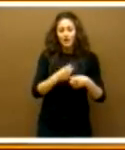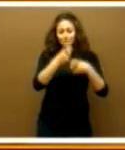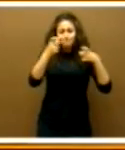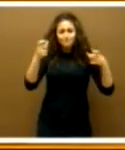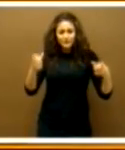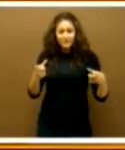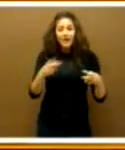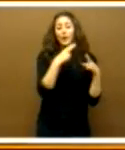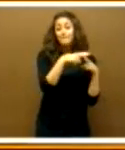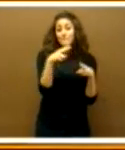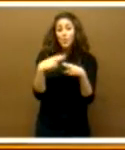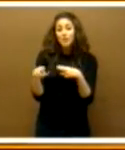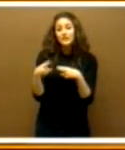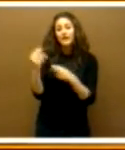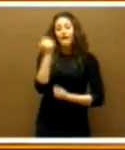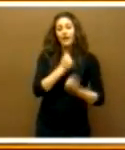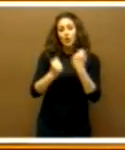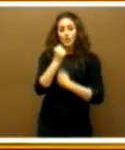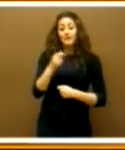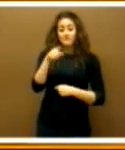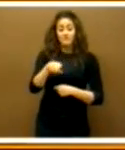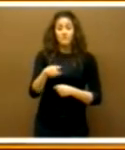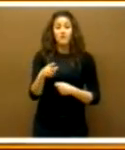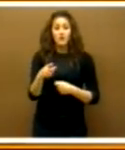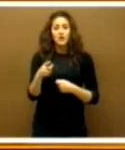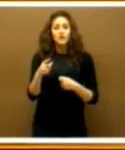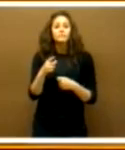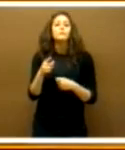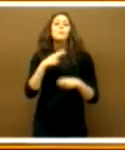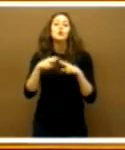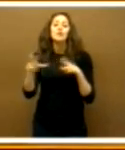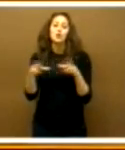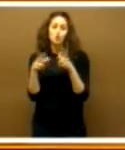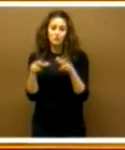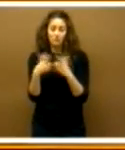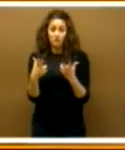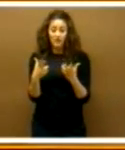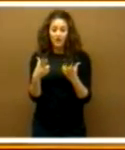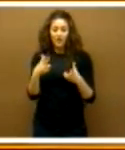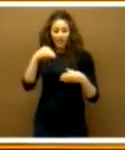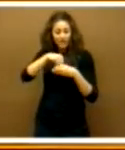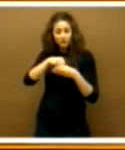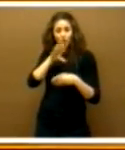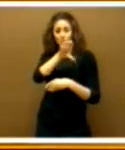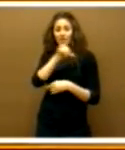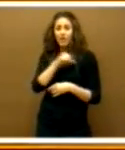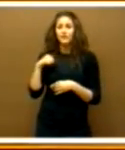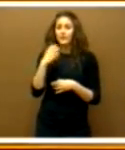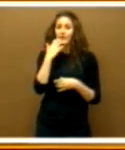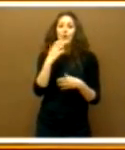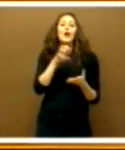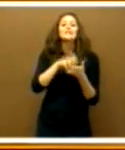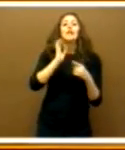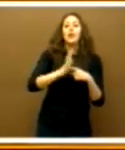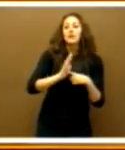políticas económicas y también sociales. De manera, bueno, que todas las comunidades autónomas, Castilla-La Mancha,